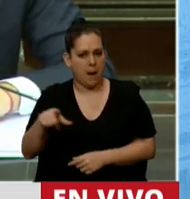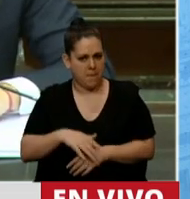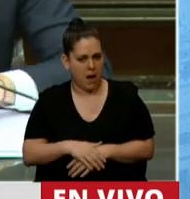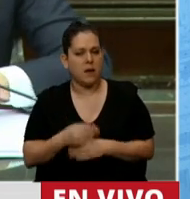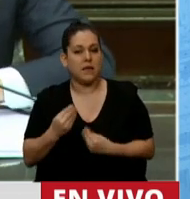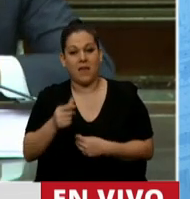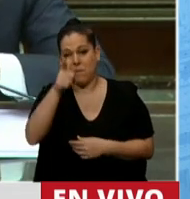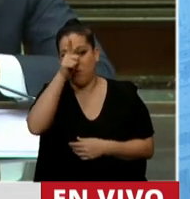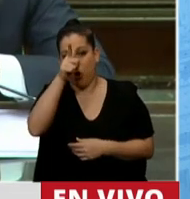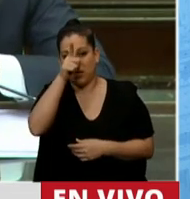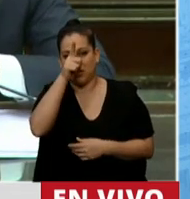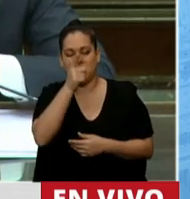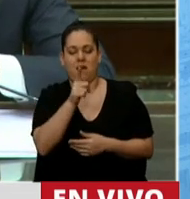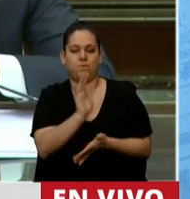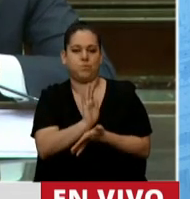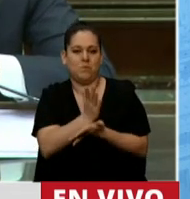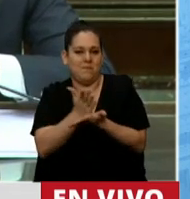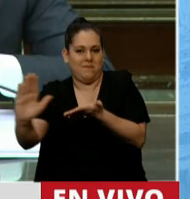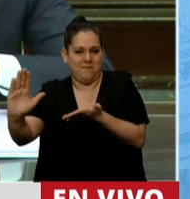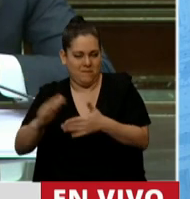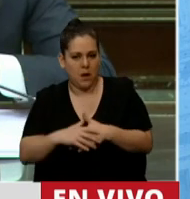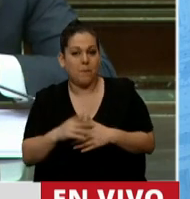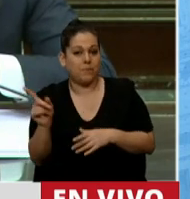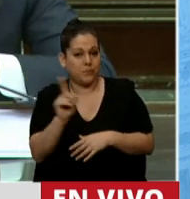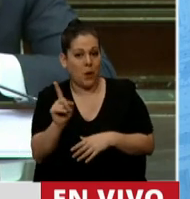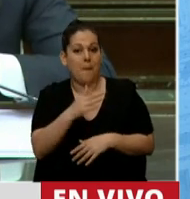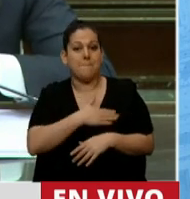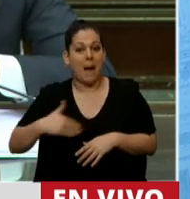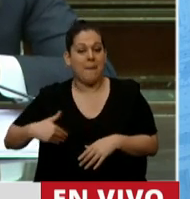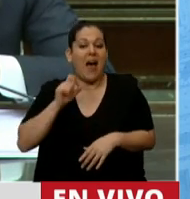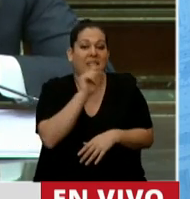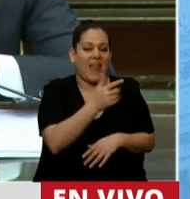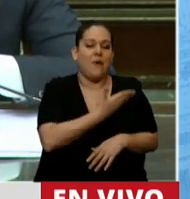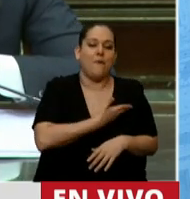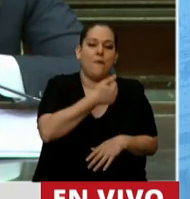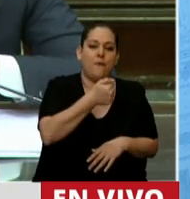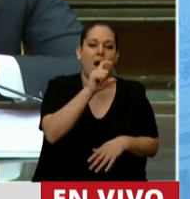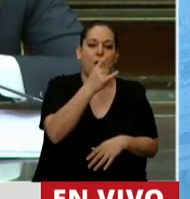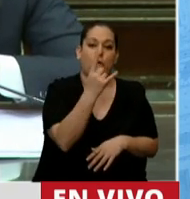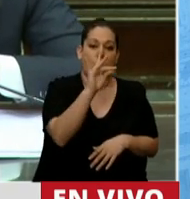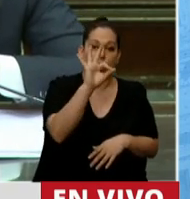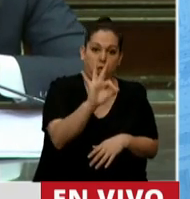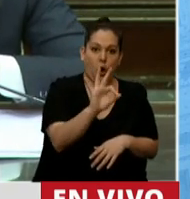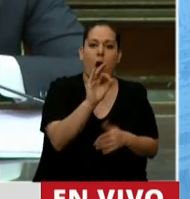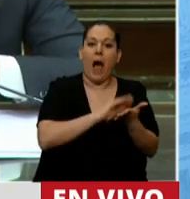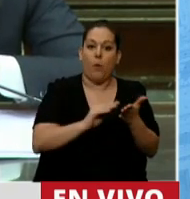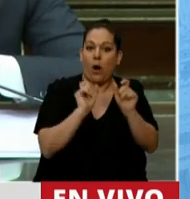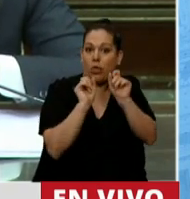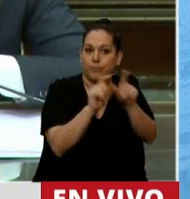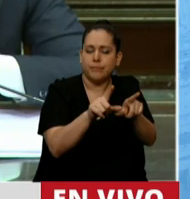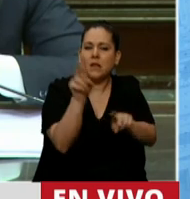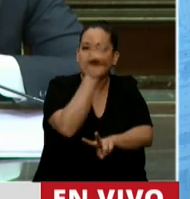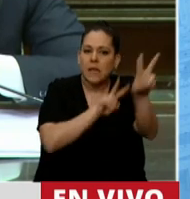policía bonaerense. No, la madre de Facundo, su familia, sus abogados, están buscando